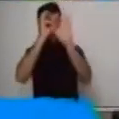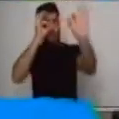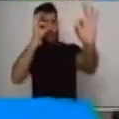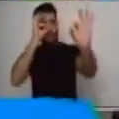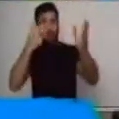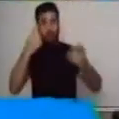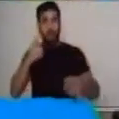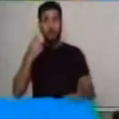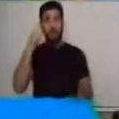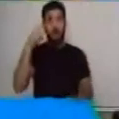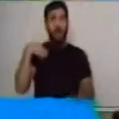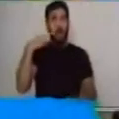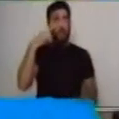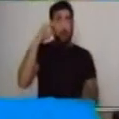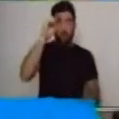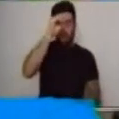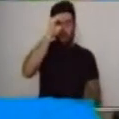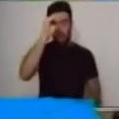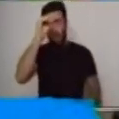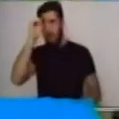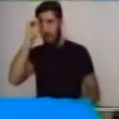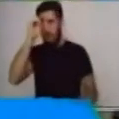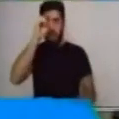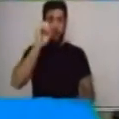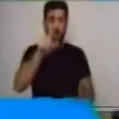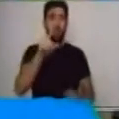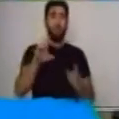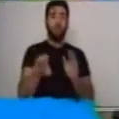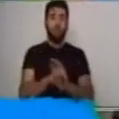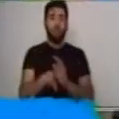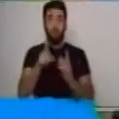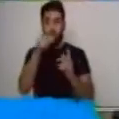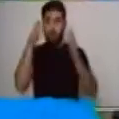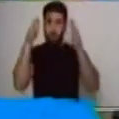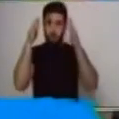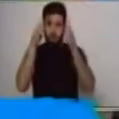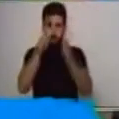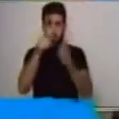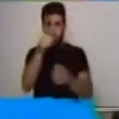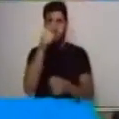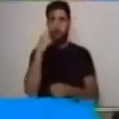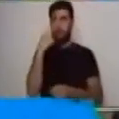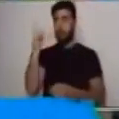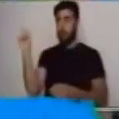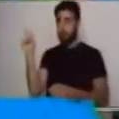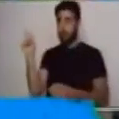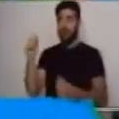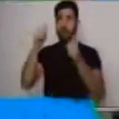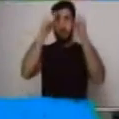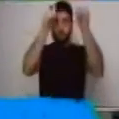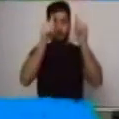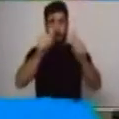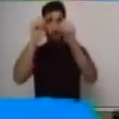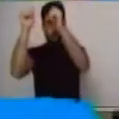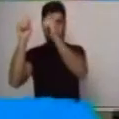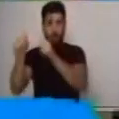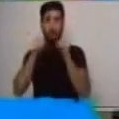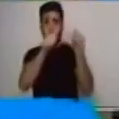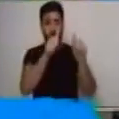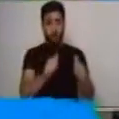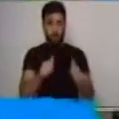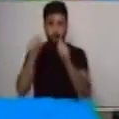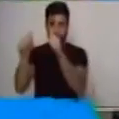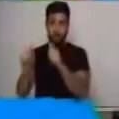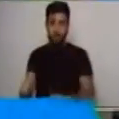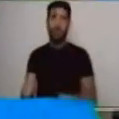tengo pegados en el pizarrón. Vamos a buscar dos objetos que tengan